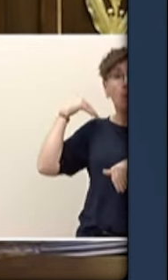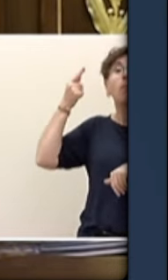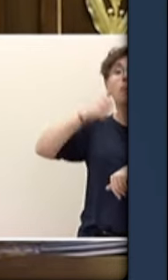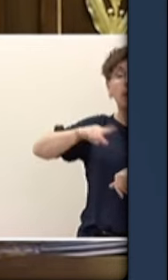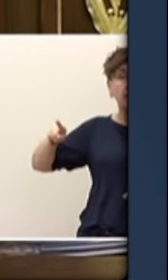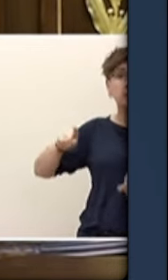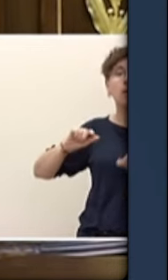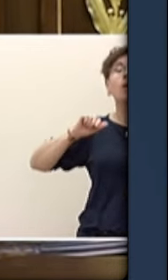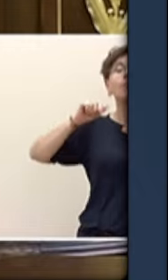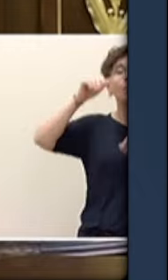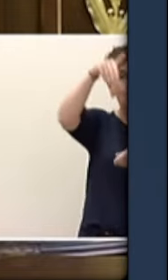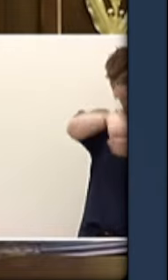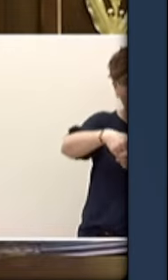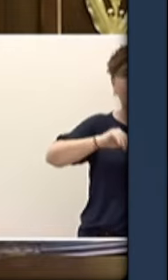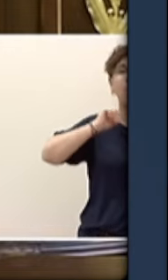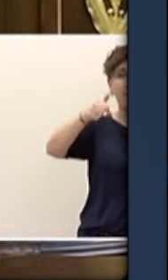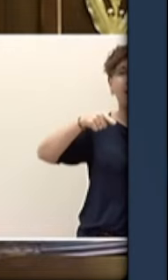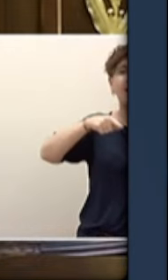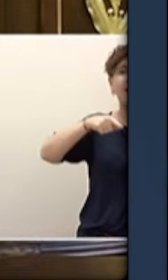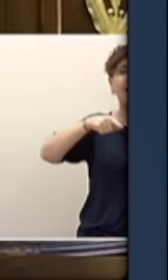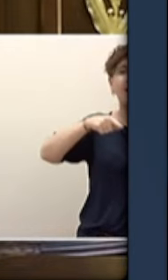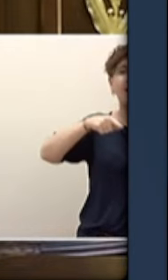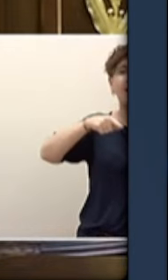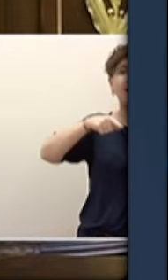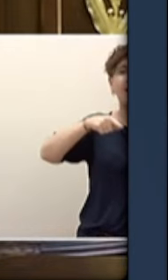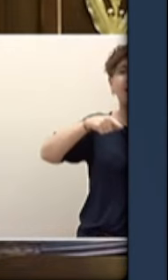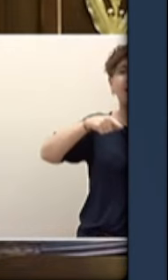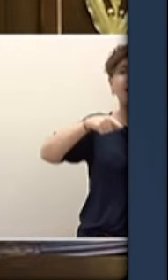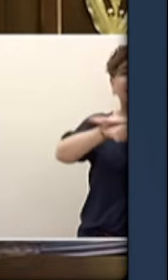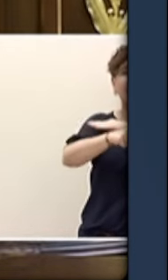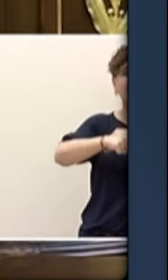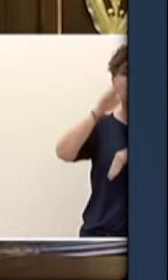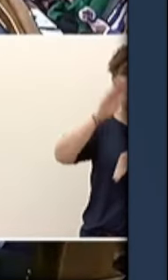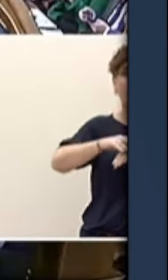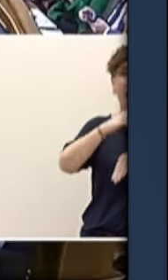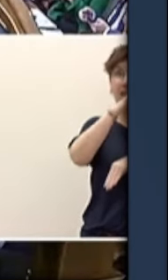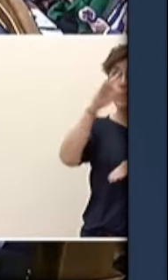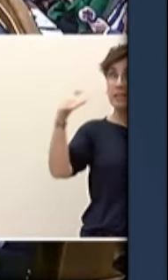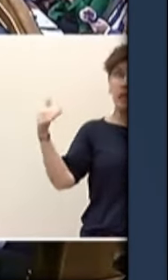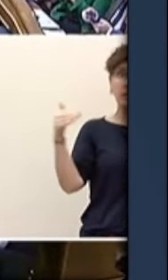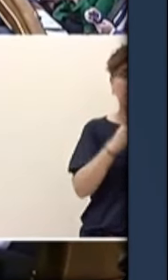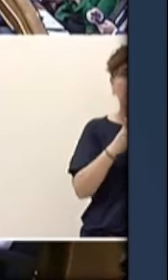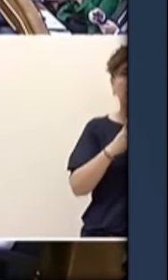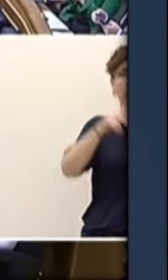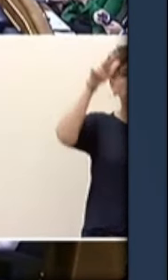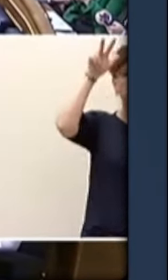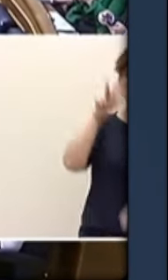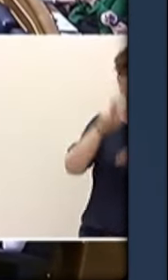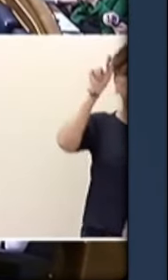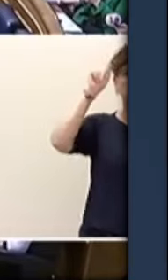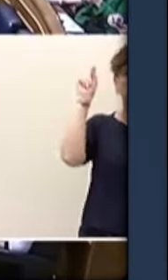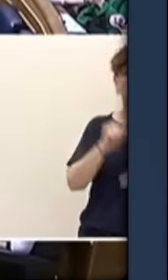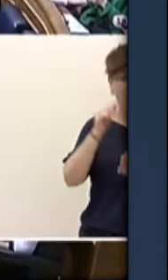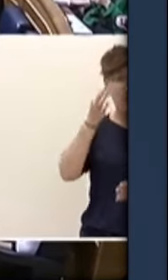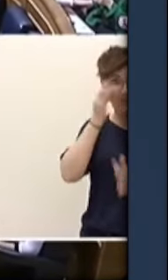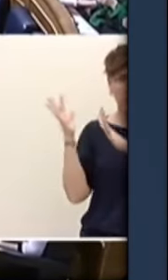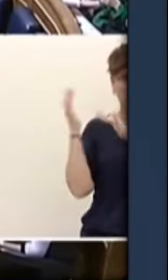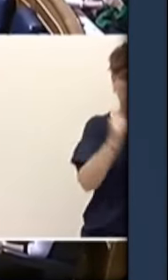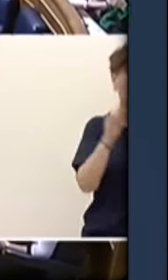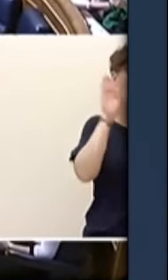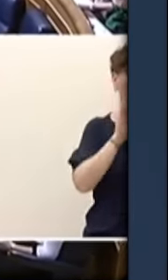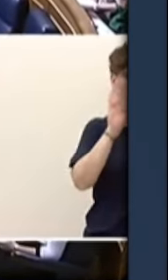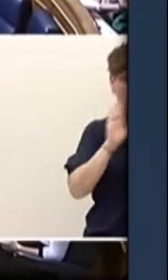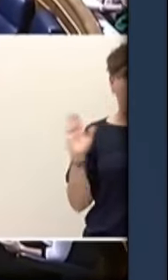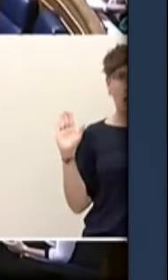habían entrado ilegalmente en nuestro país. Con el voto a favor del Partido Popular. Y como no es suficiente el PSOE y sumar, piden